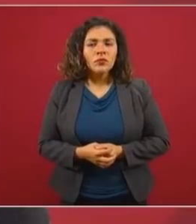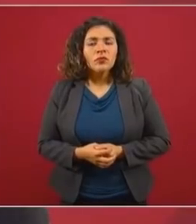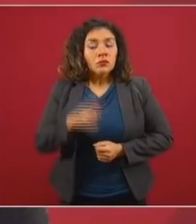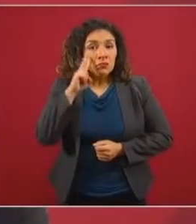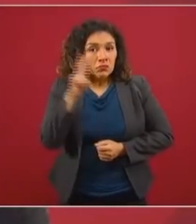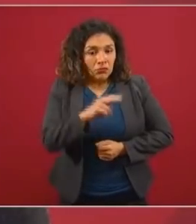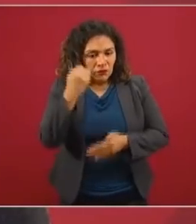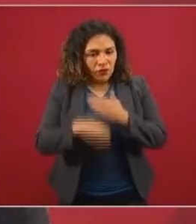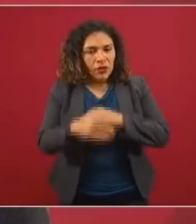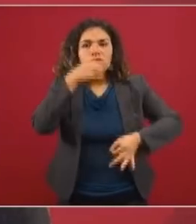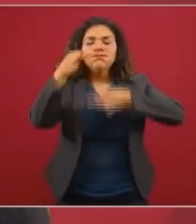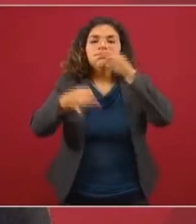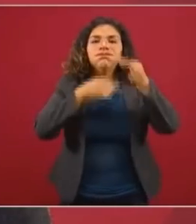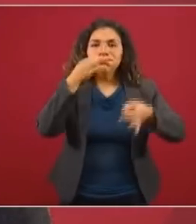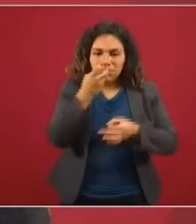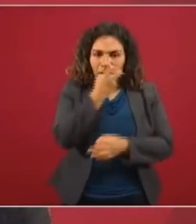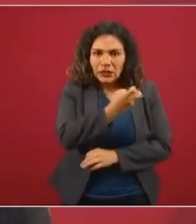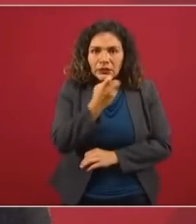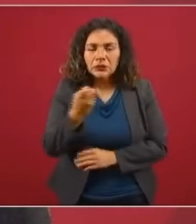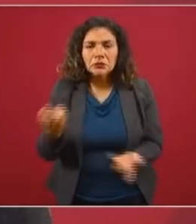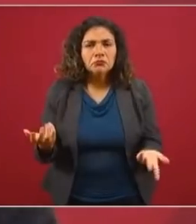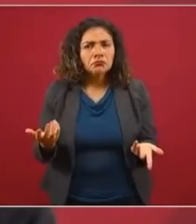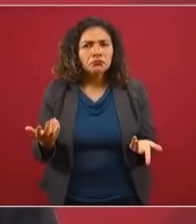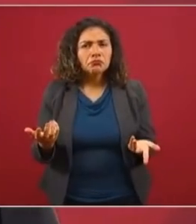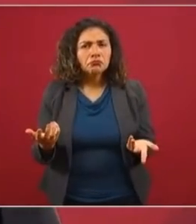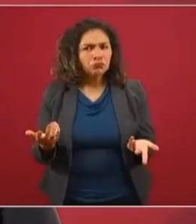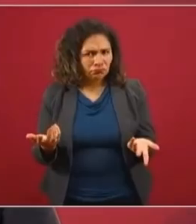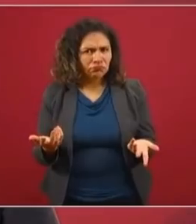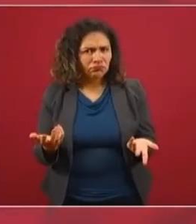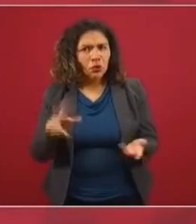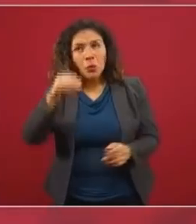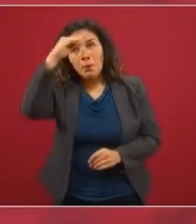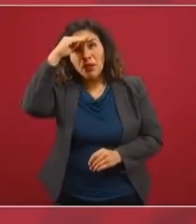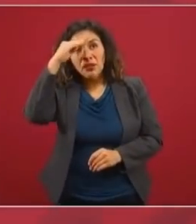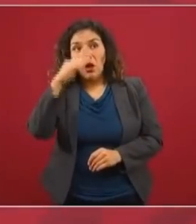naturaleza, no lo descartemos.